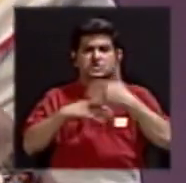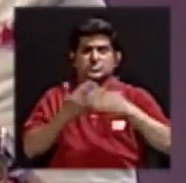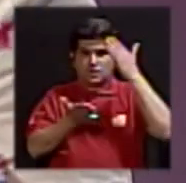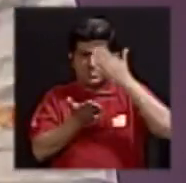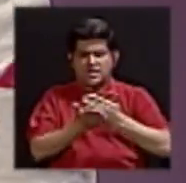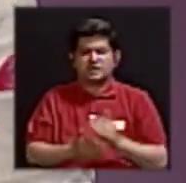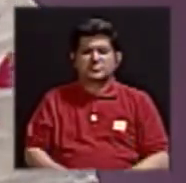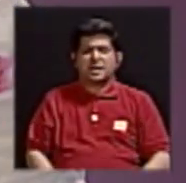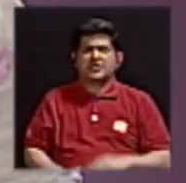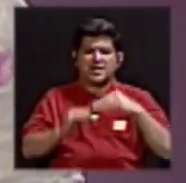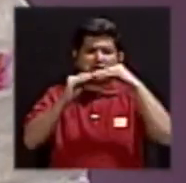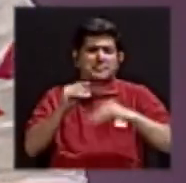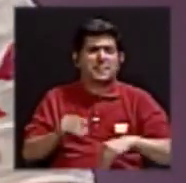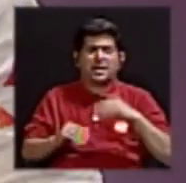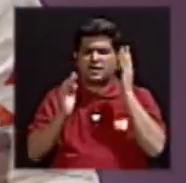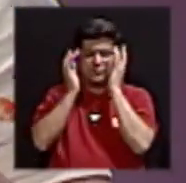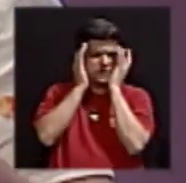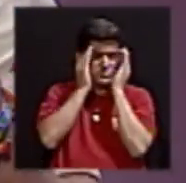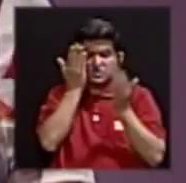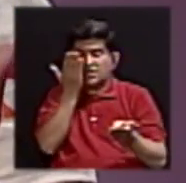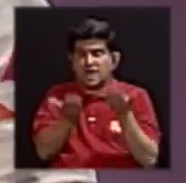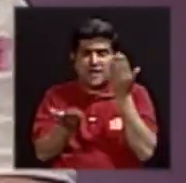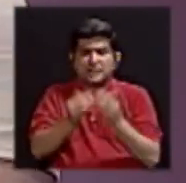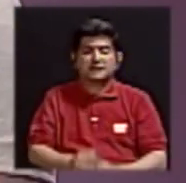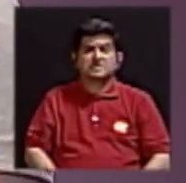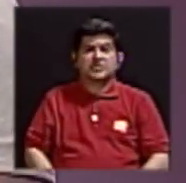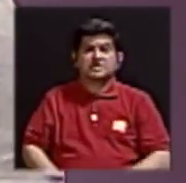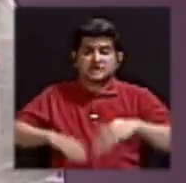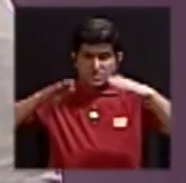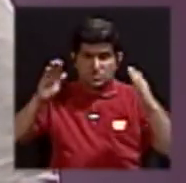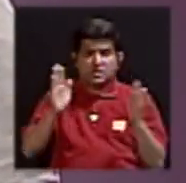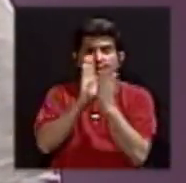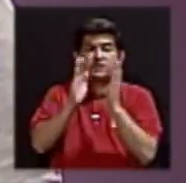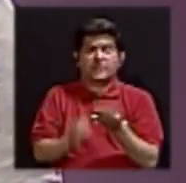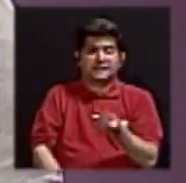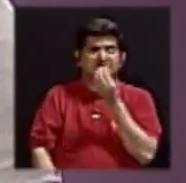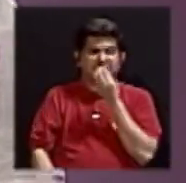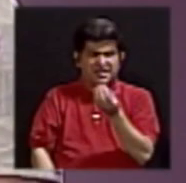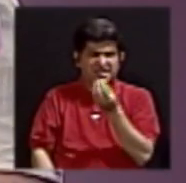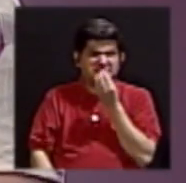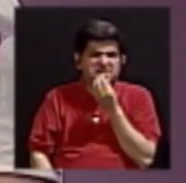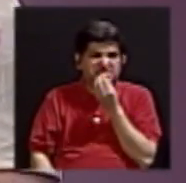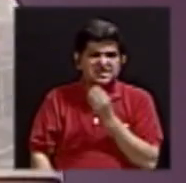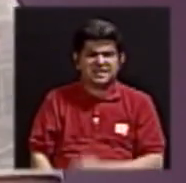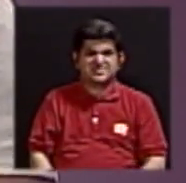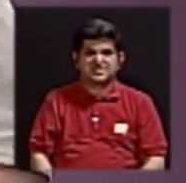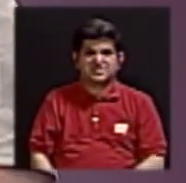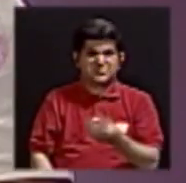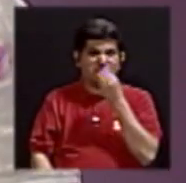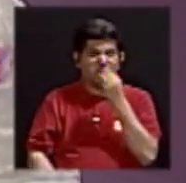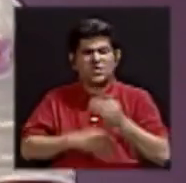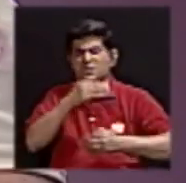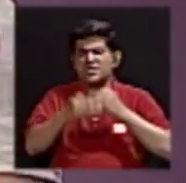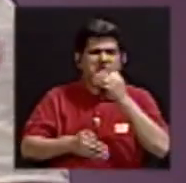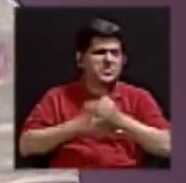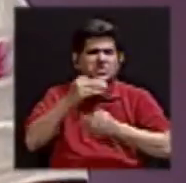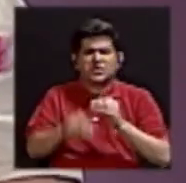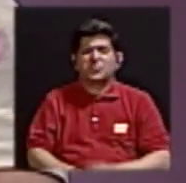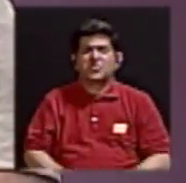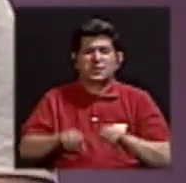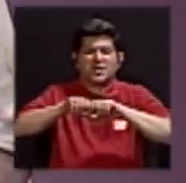menos abrumadora de la que podría ser cuando se expone, digamos, a una alimentación de comida procesada,